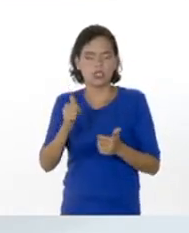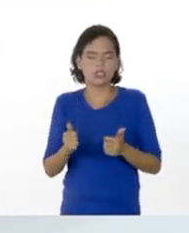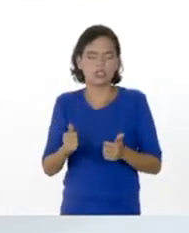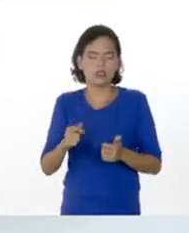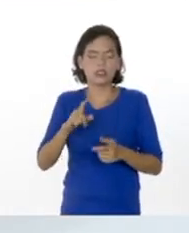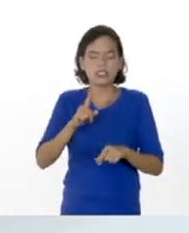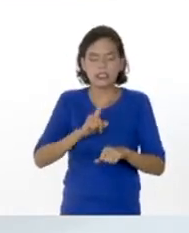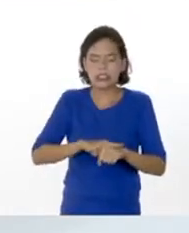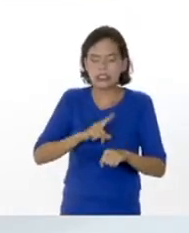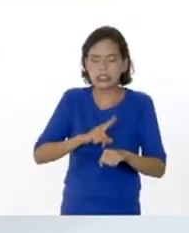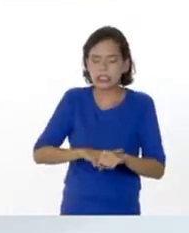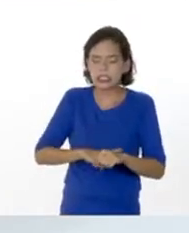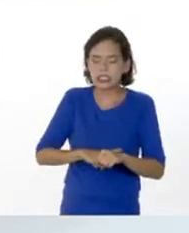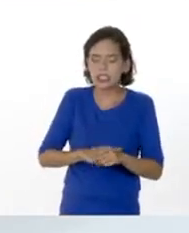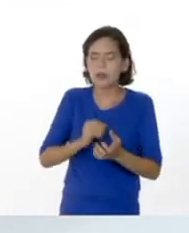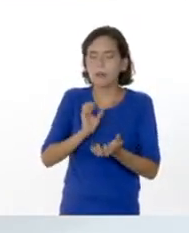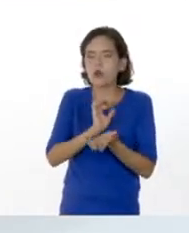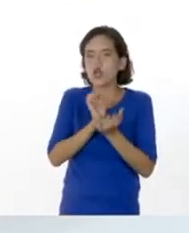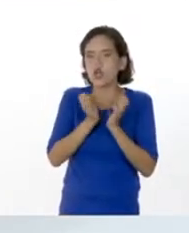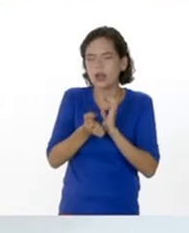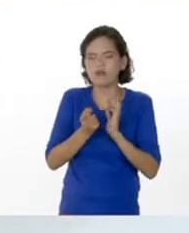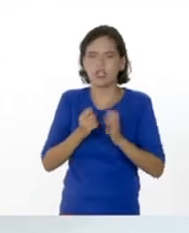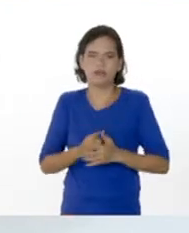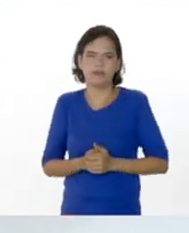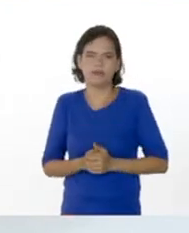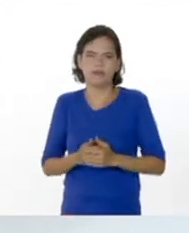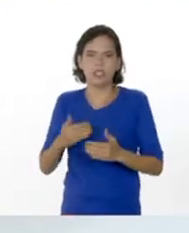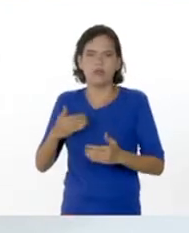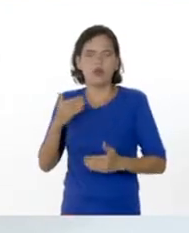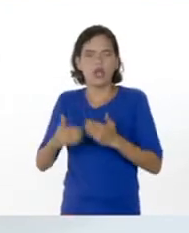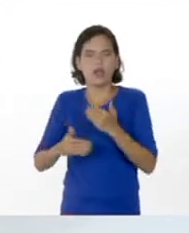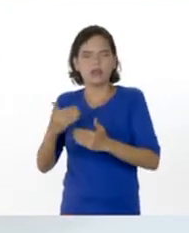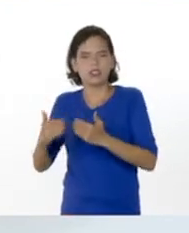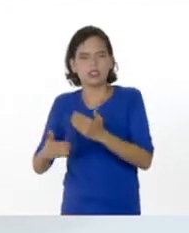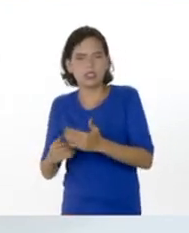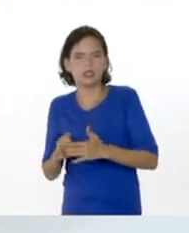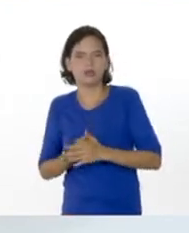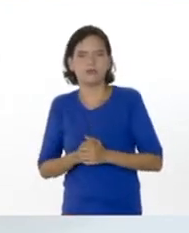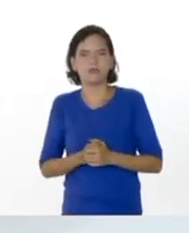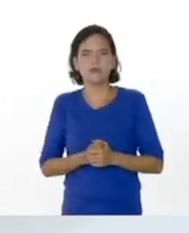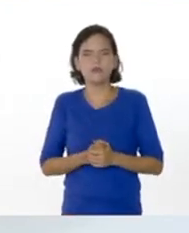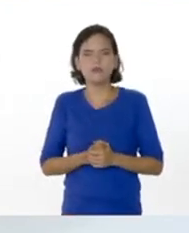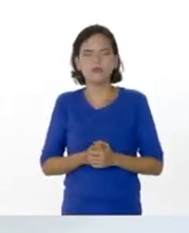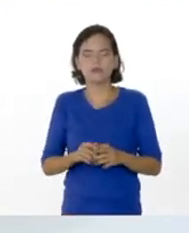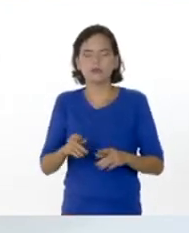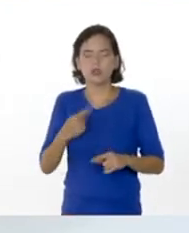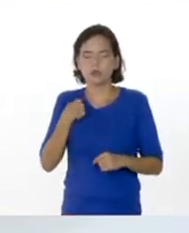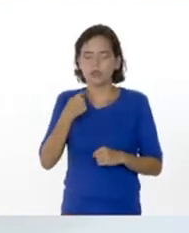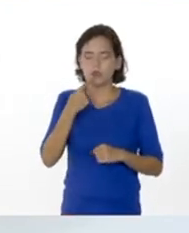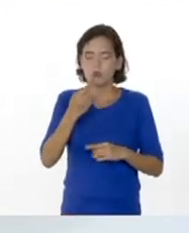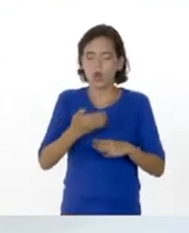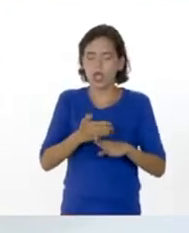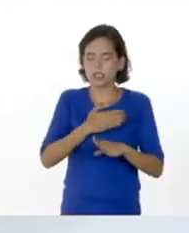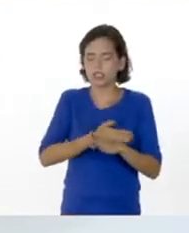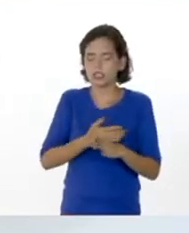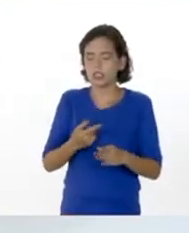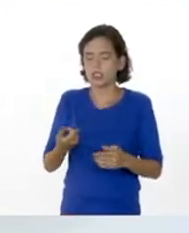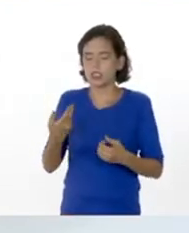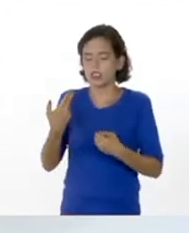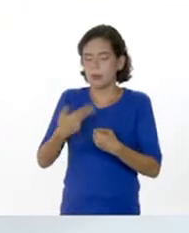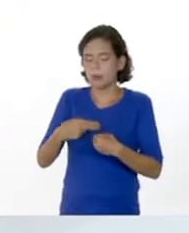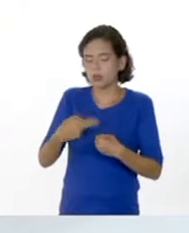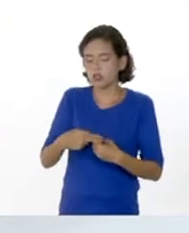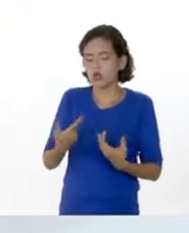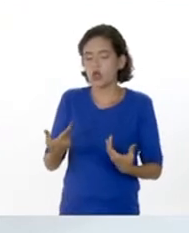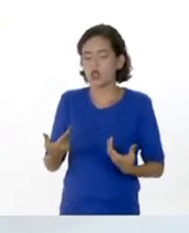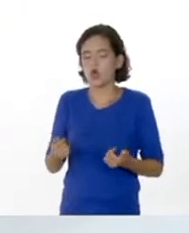eras geológicas que fueron avanzando, fueron produciendo y que dijimos anteriormente que estaban ricas en petróleo, ricas en